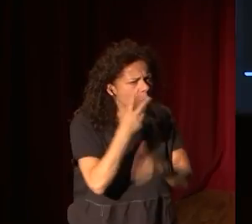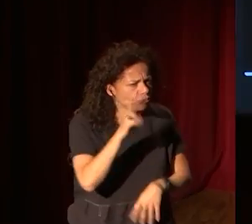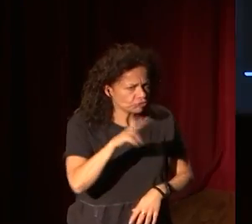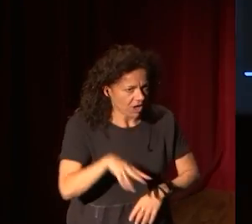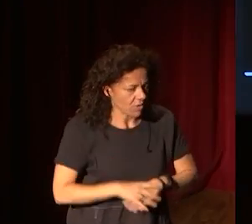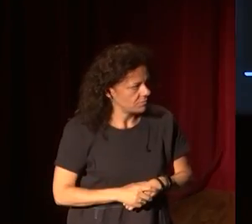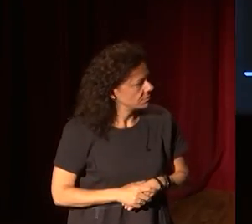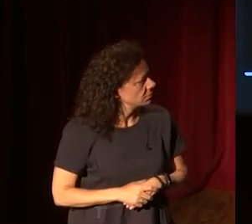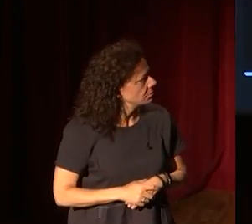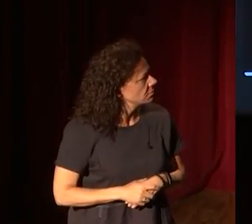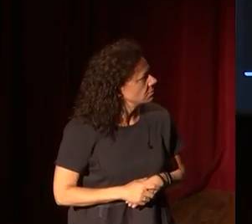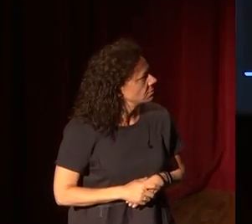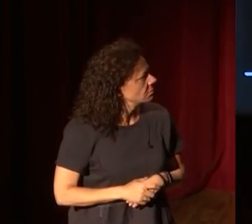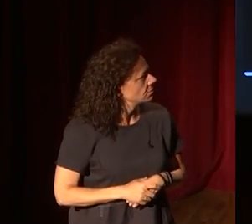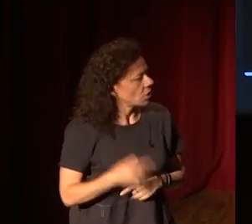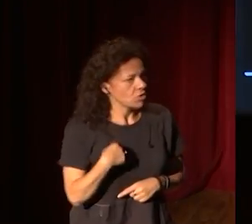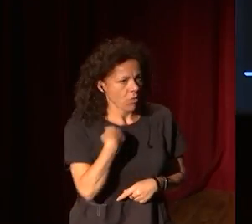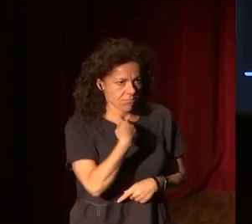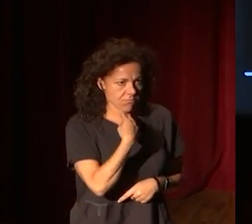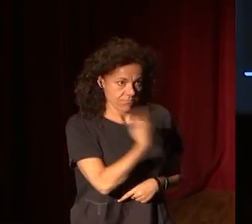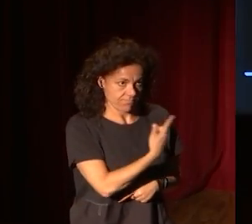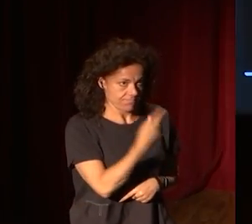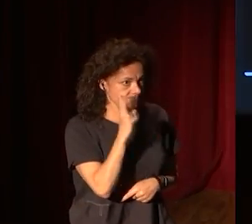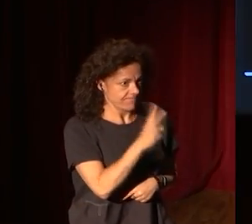Cuando quieras, Carlos, qué hacer si os pillan colándoos en un museo.